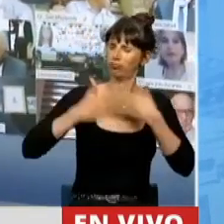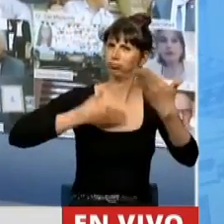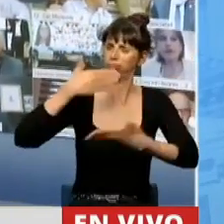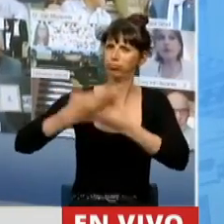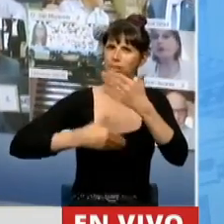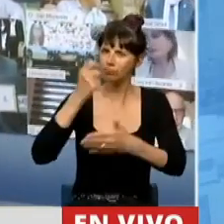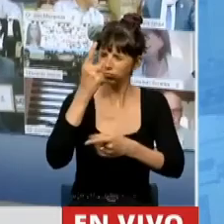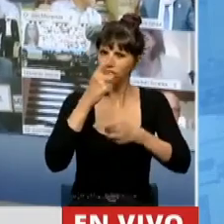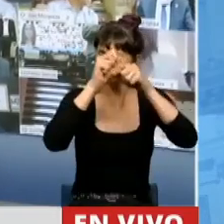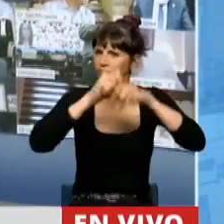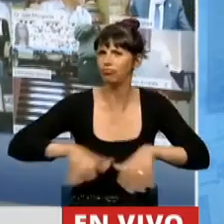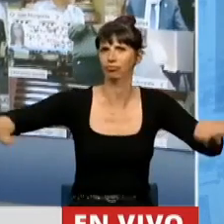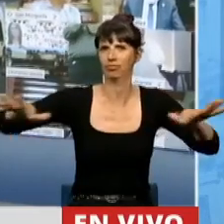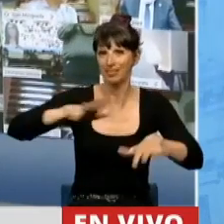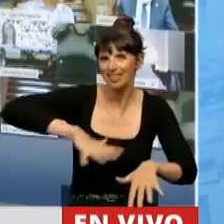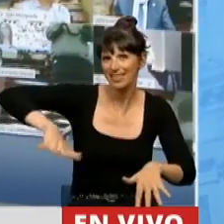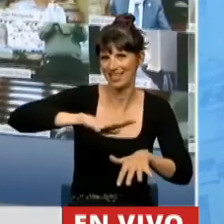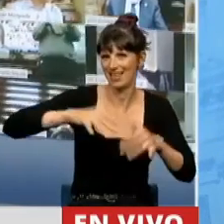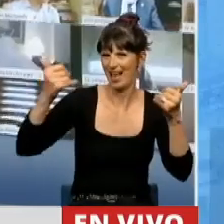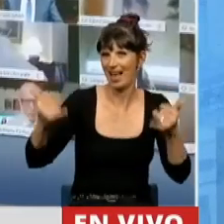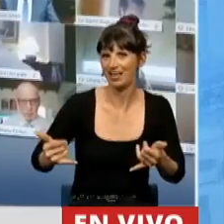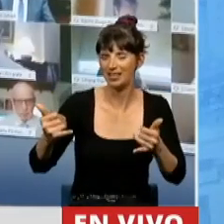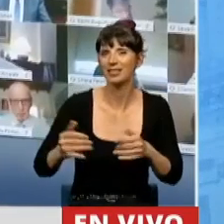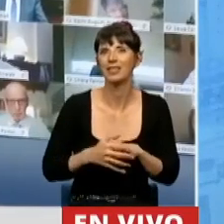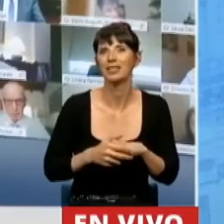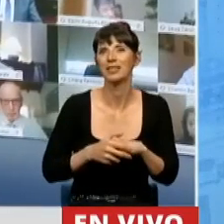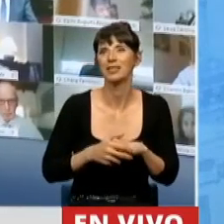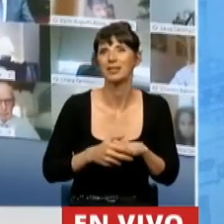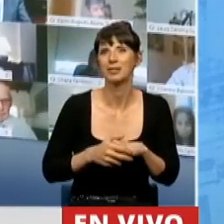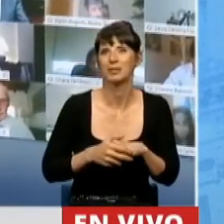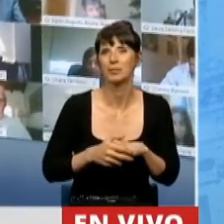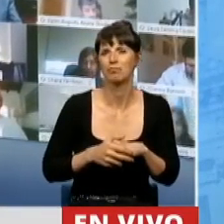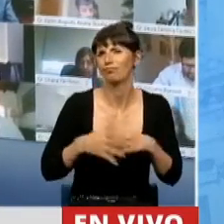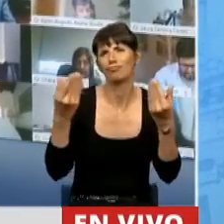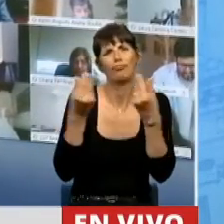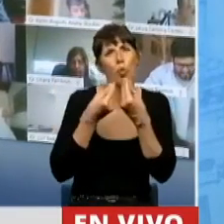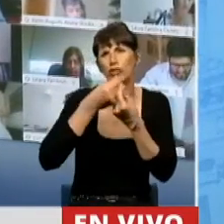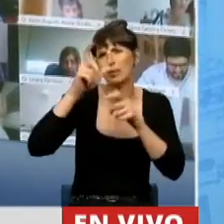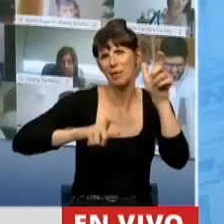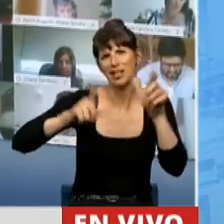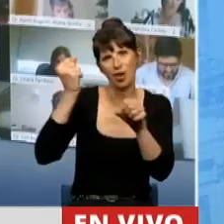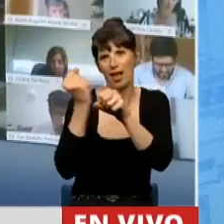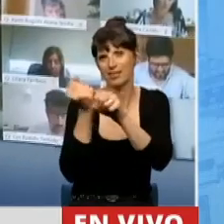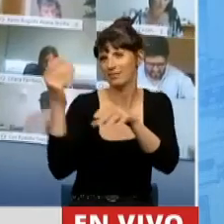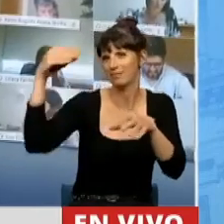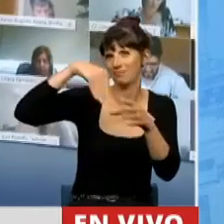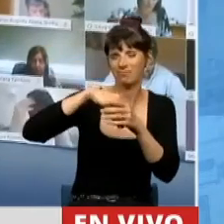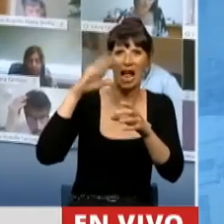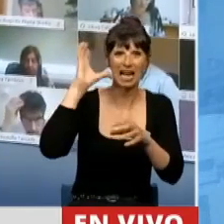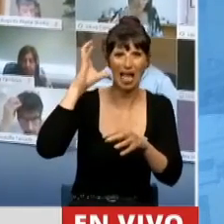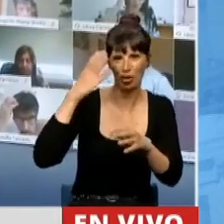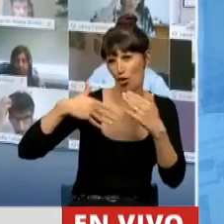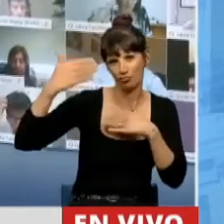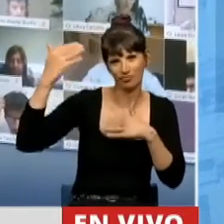popular. Formaron de ella parte una legión, la verdad, de entusiastas que iban